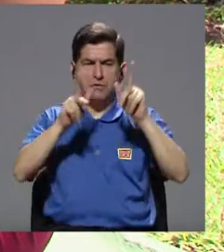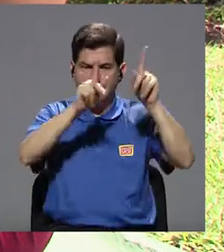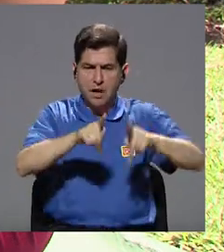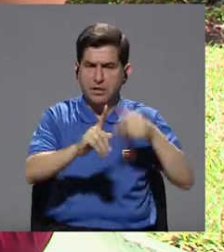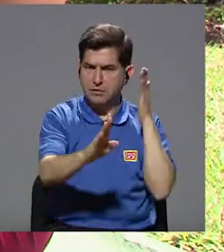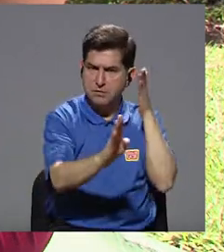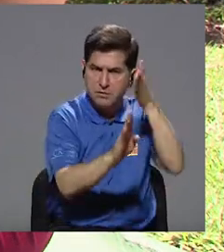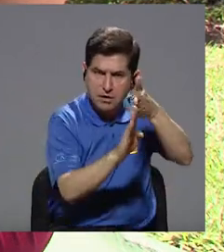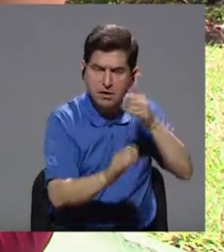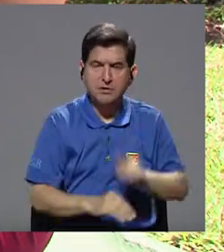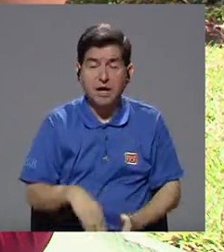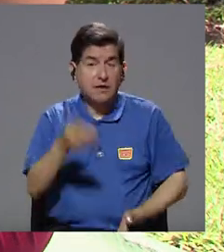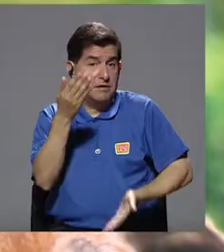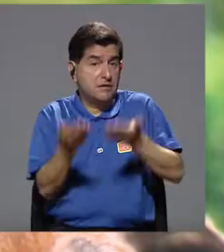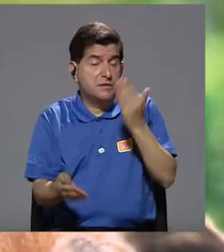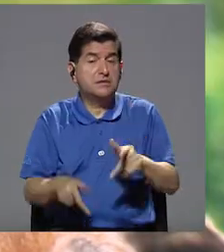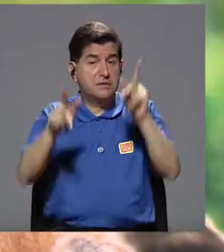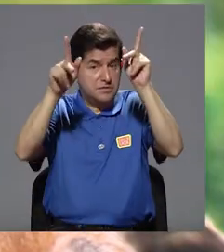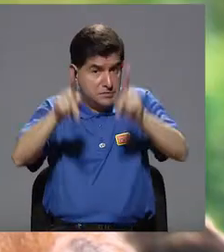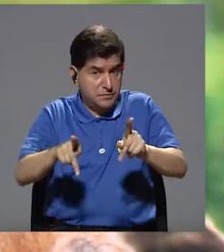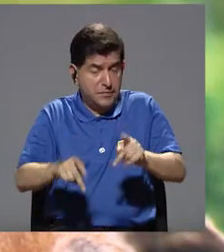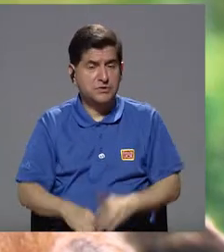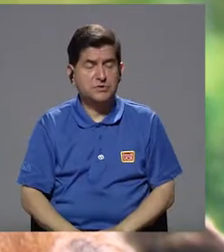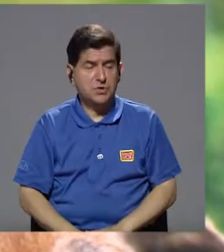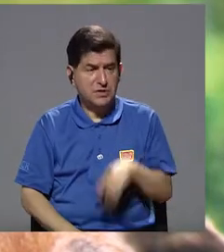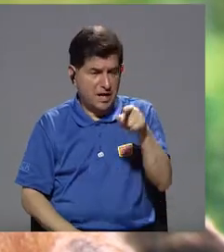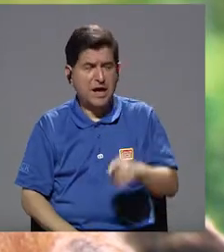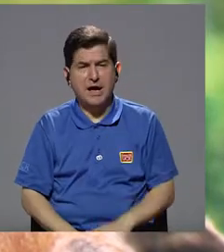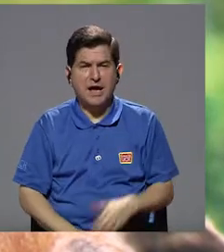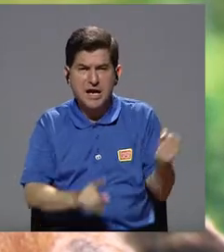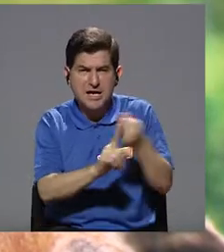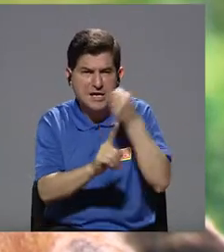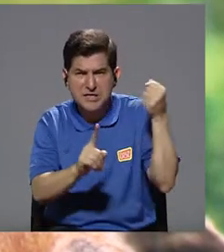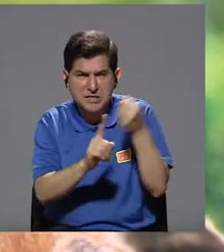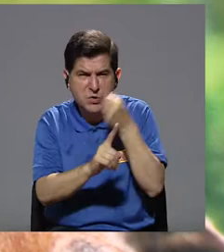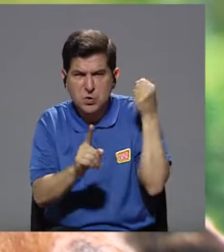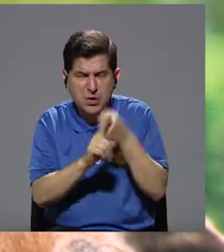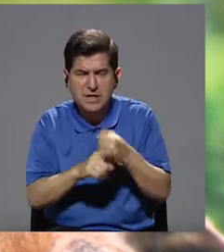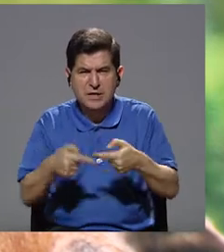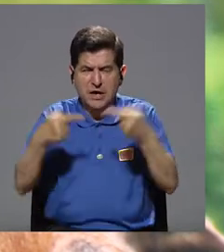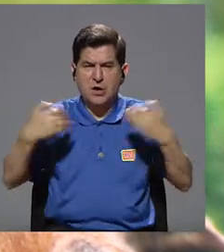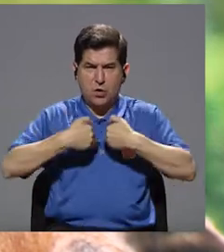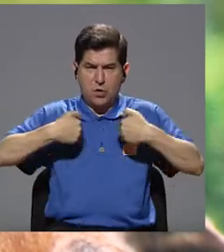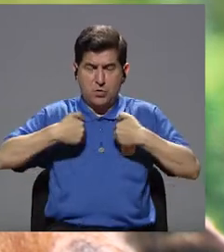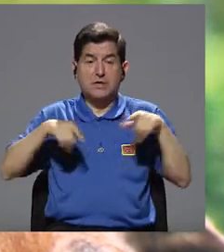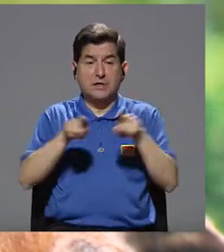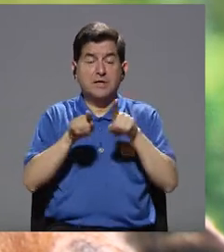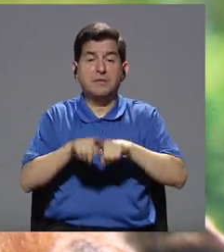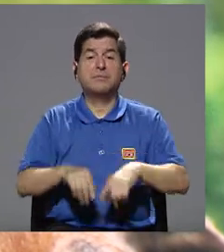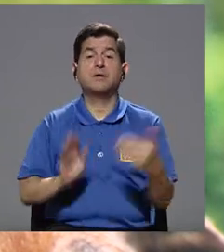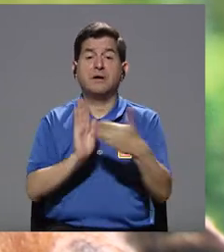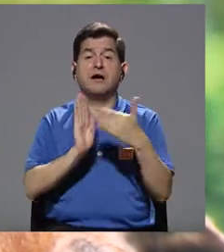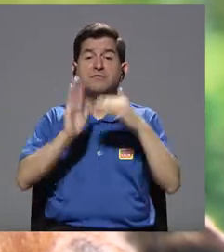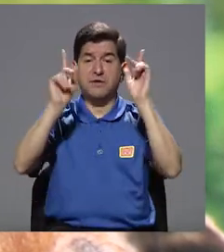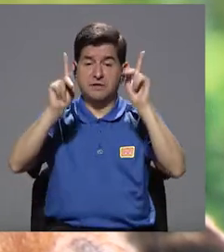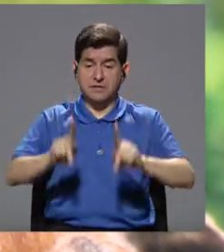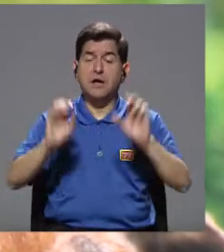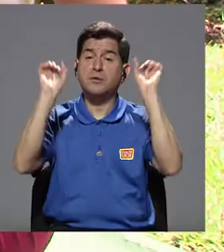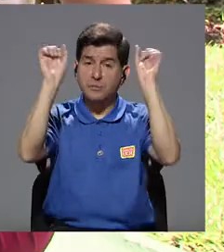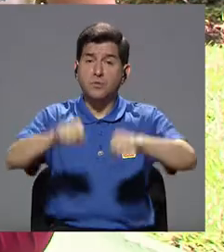la persona, porque muy probablemente esta persona maltrata a un animal de forma cruel y también pueda lastimar a una persona.